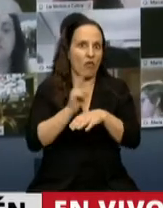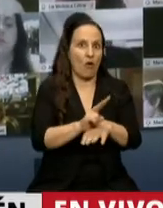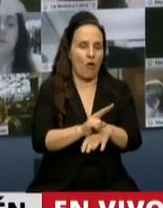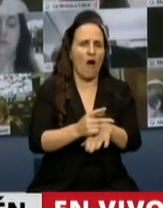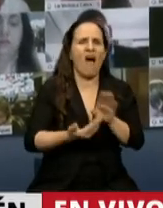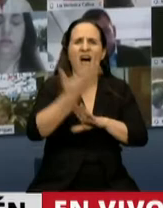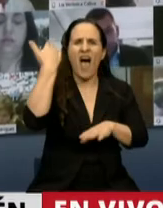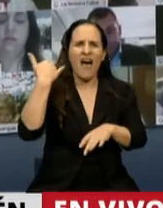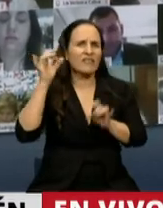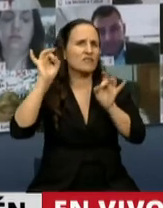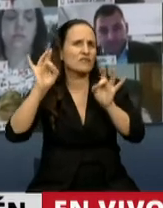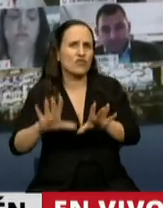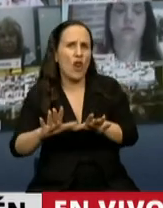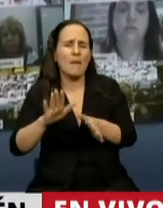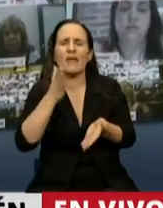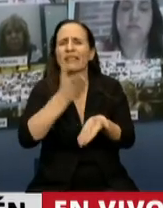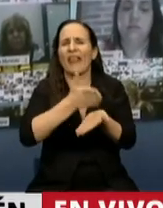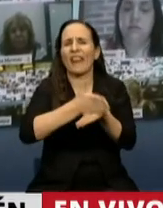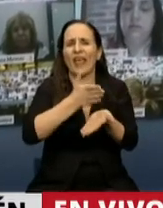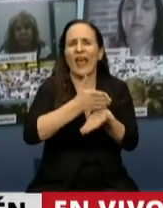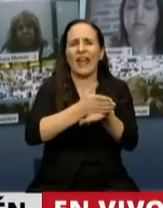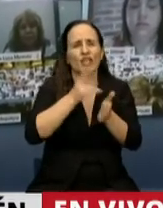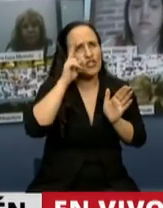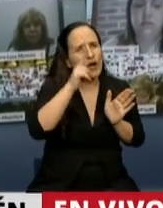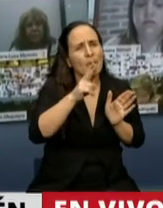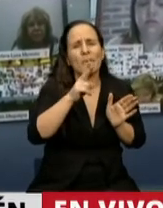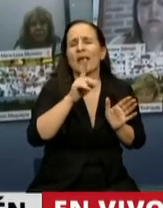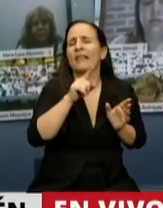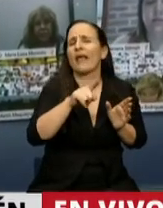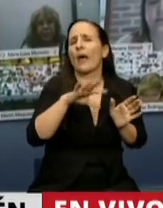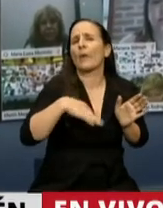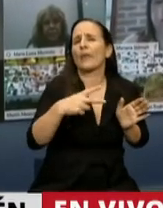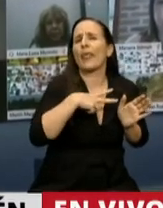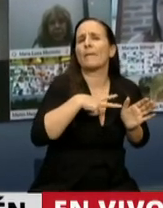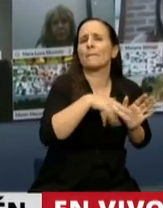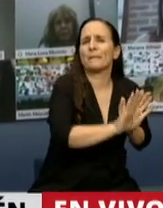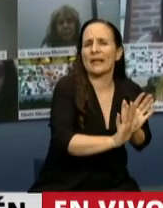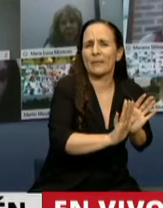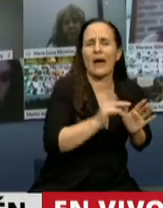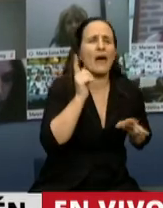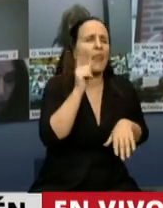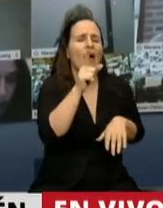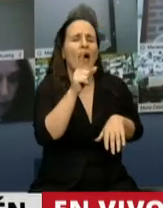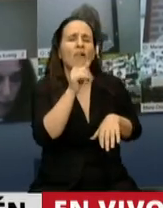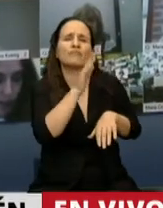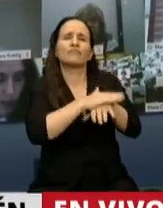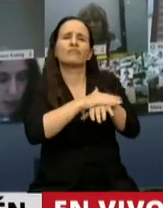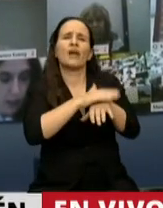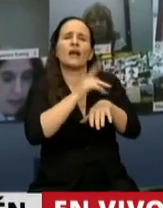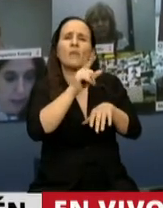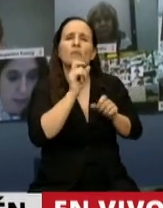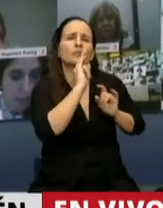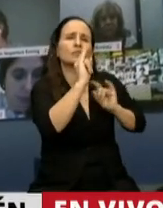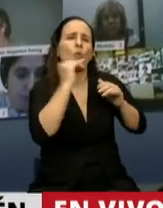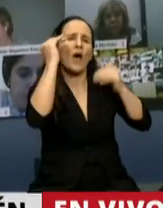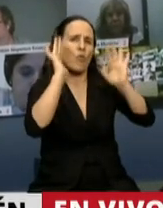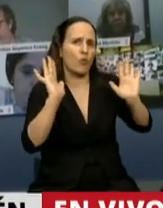limitadas por el respeto de derecho a la intimidad de la vida familiar y a la patria potestad. La Ley Provincial